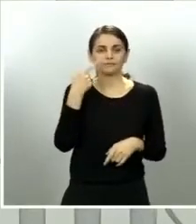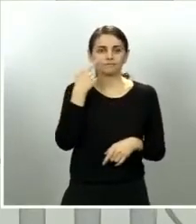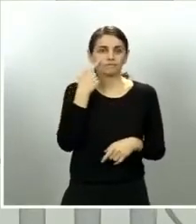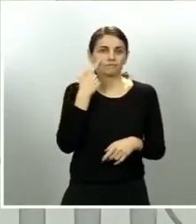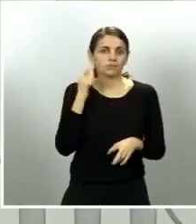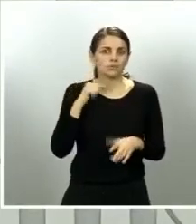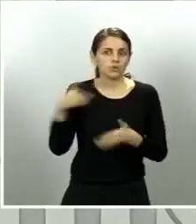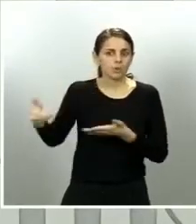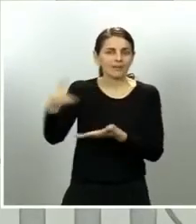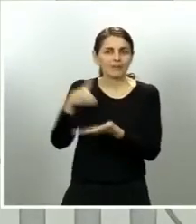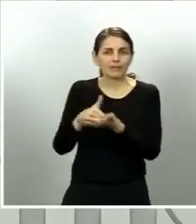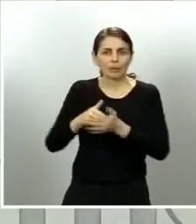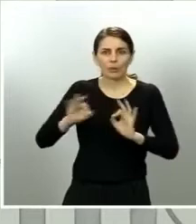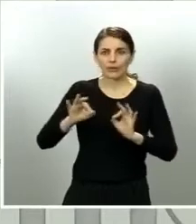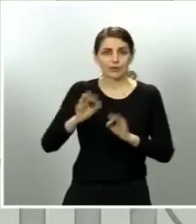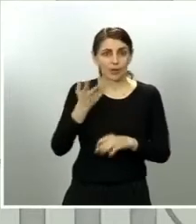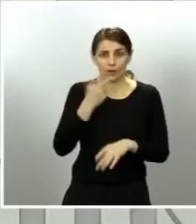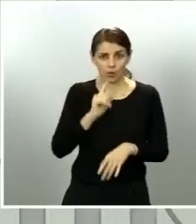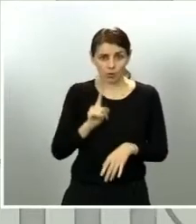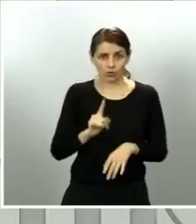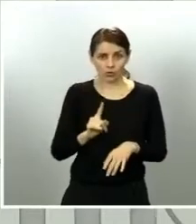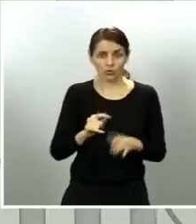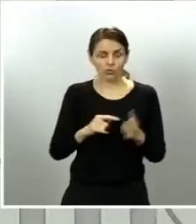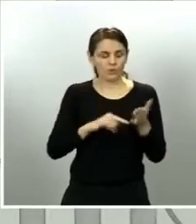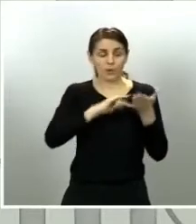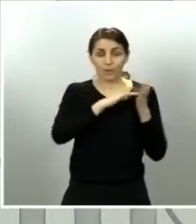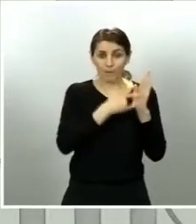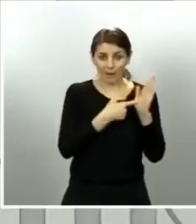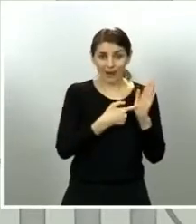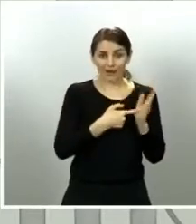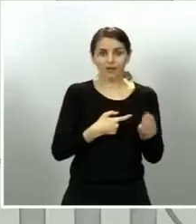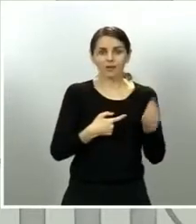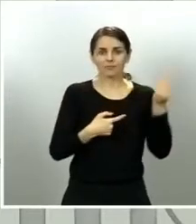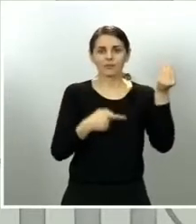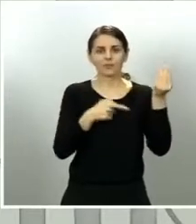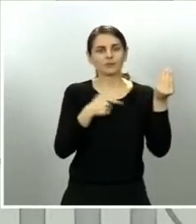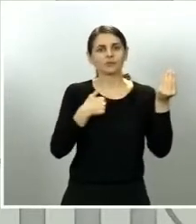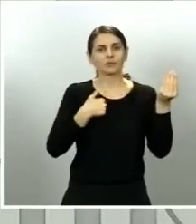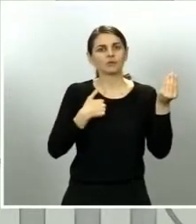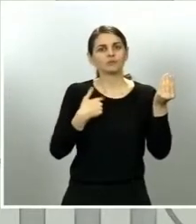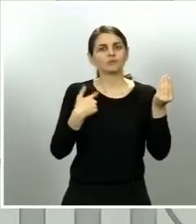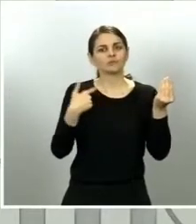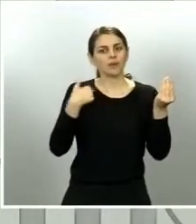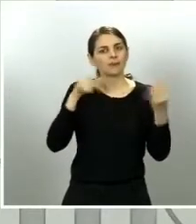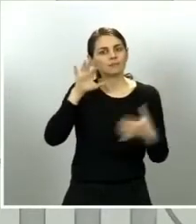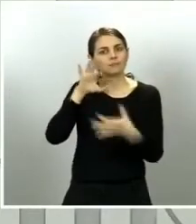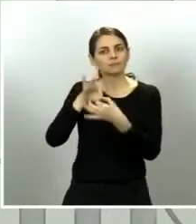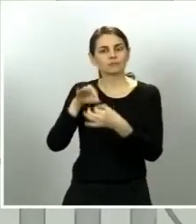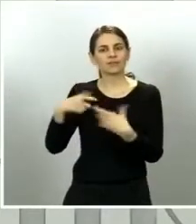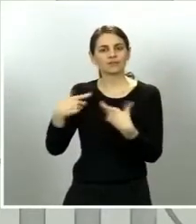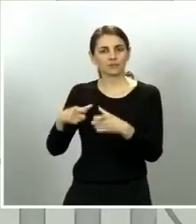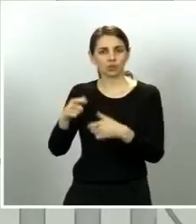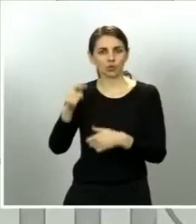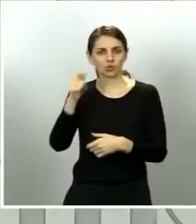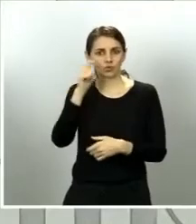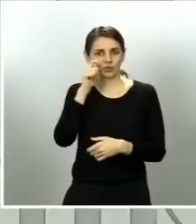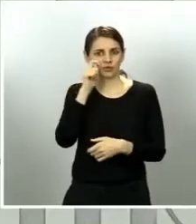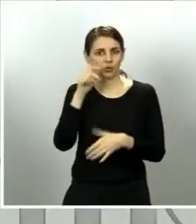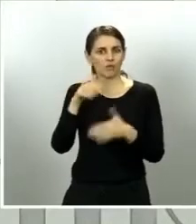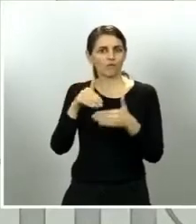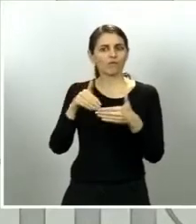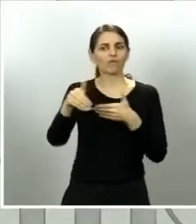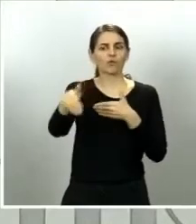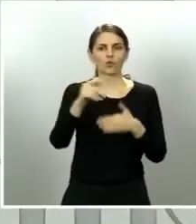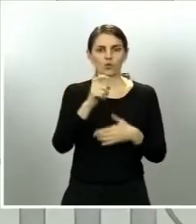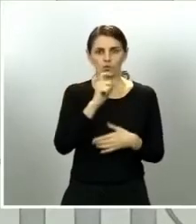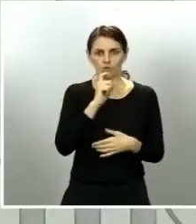hacen el plan que hemos presentado establece un horizonte para este sector económico y creemos que es un horizonte razonable todos